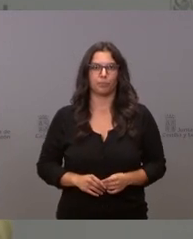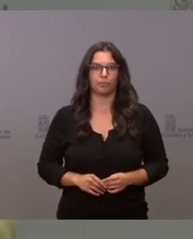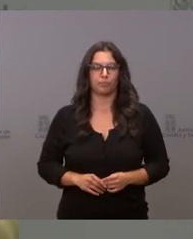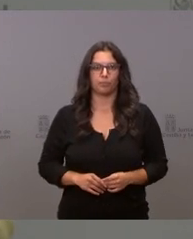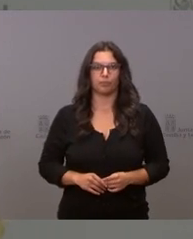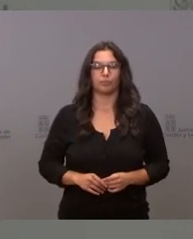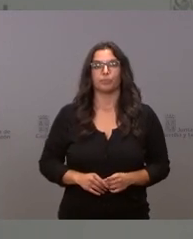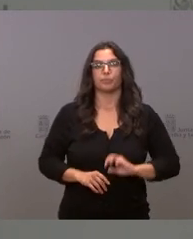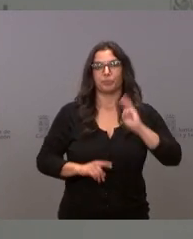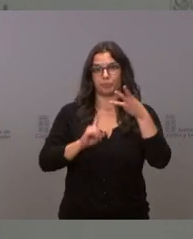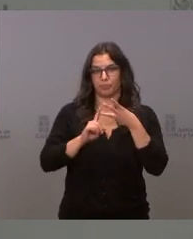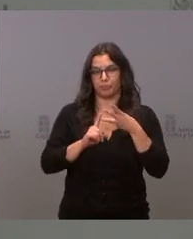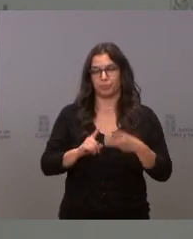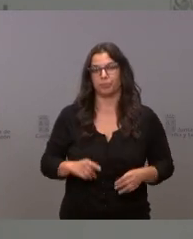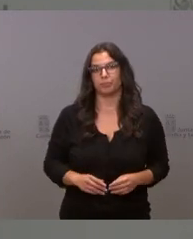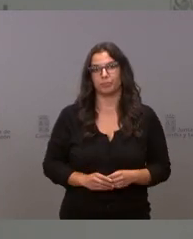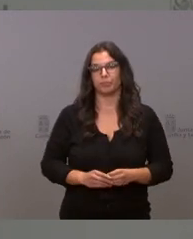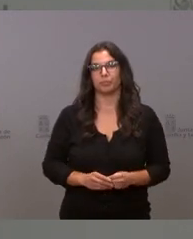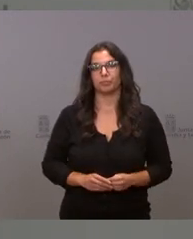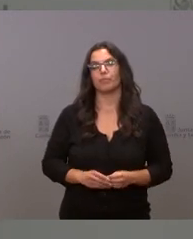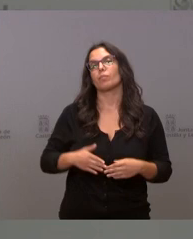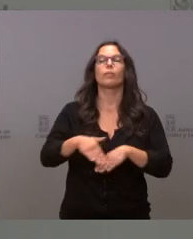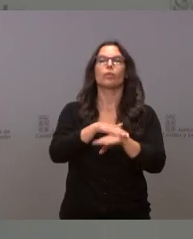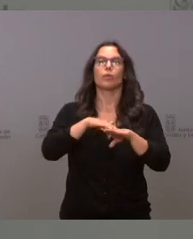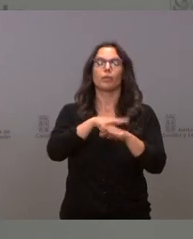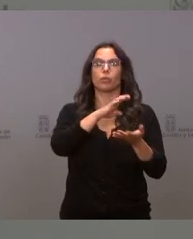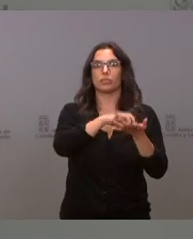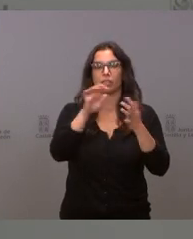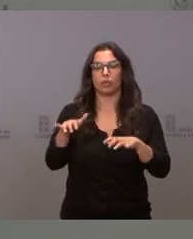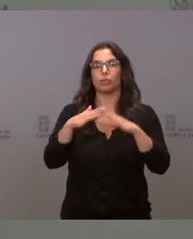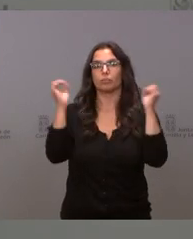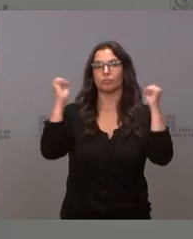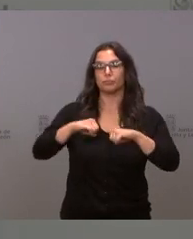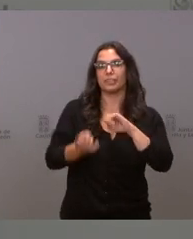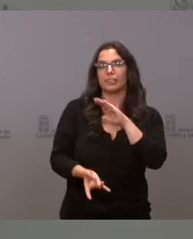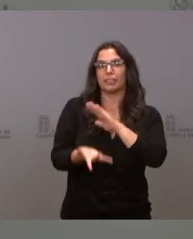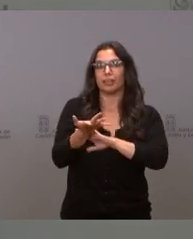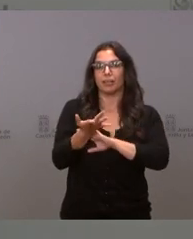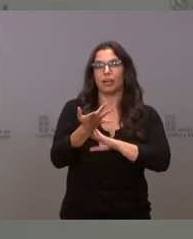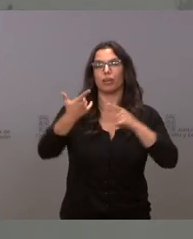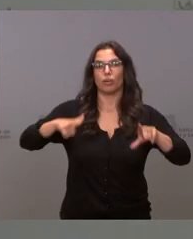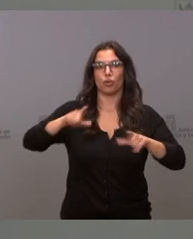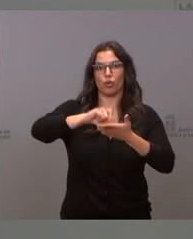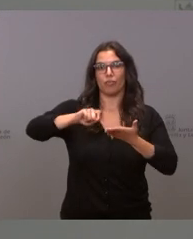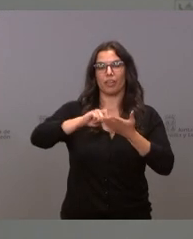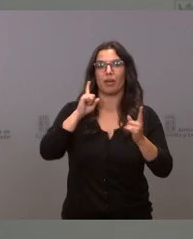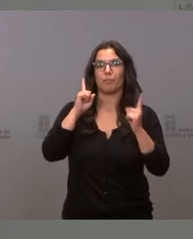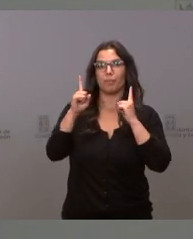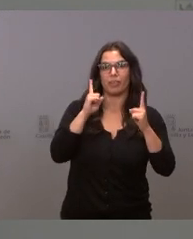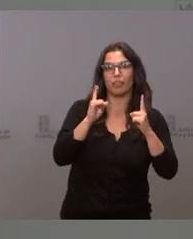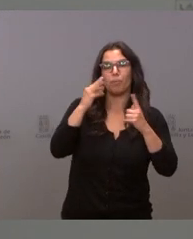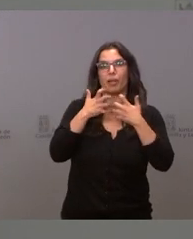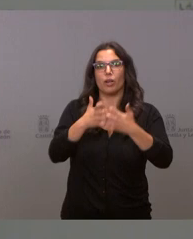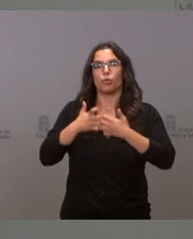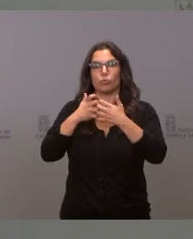En tercer lugar, el Gobierno de Castilla y León aprueba la creación de la Oficina de Prevención y Lucha